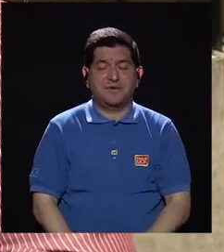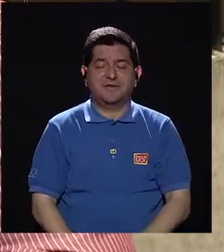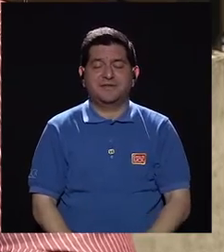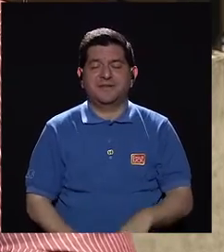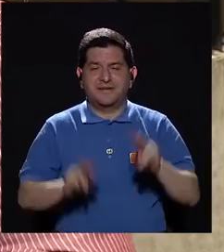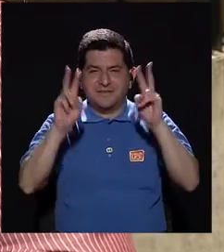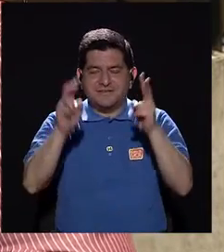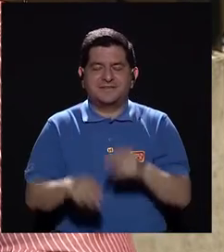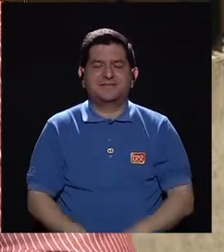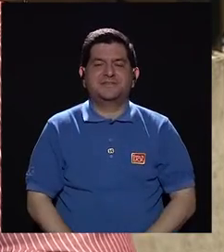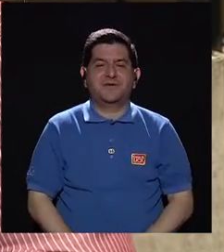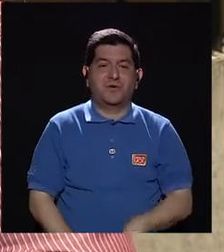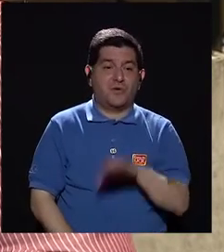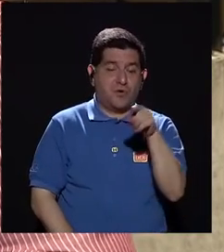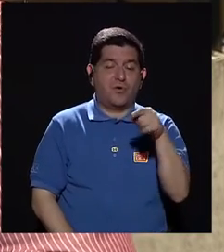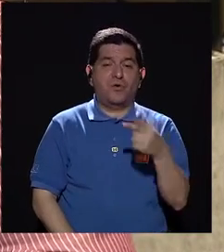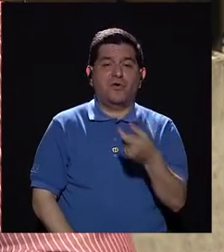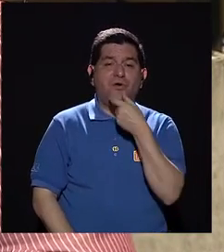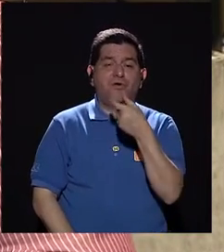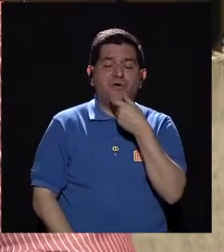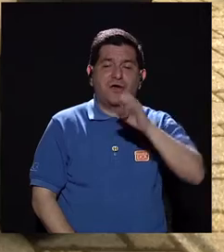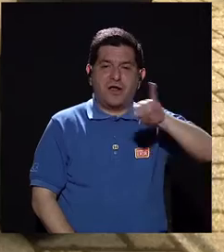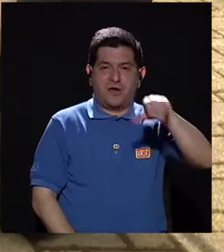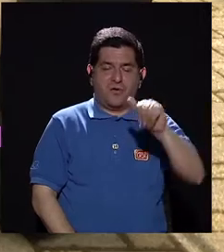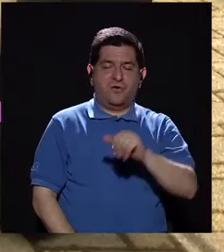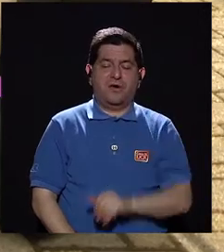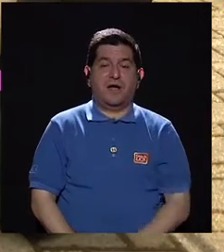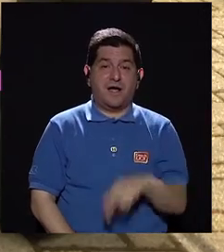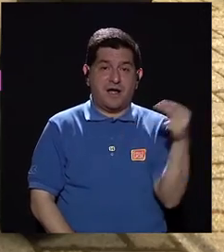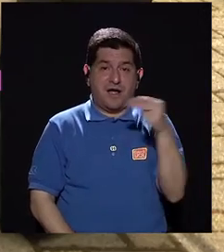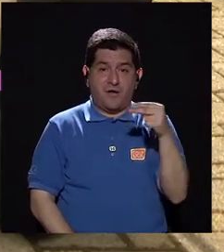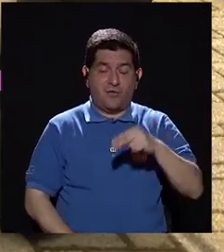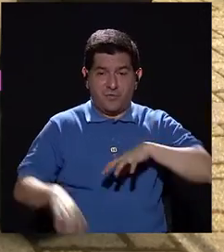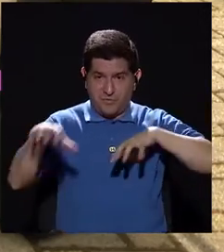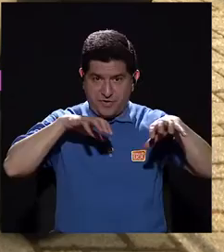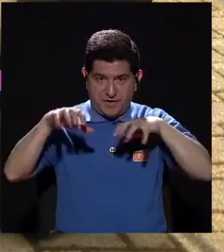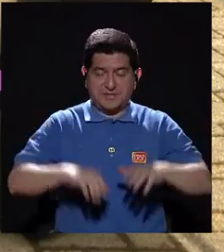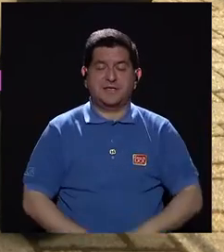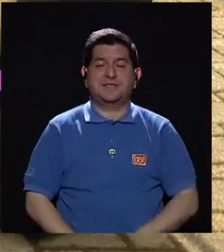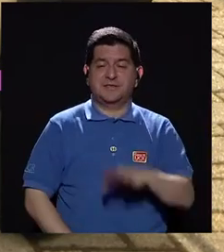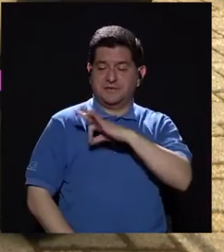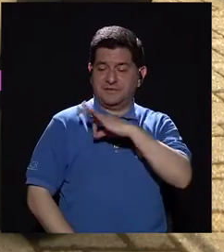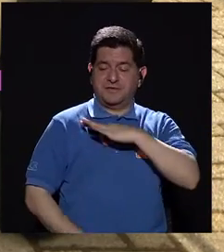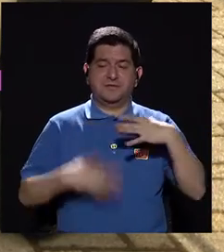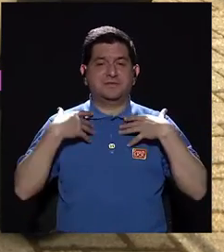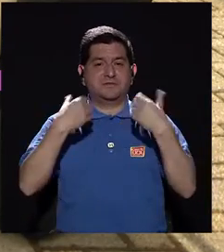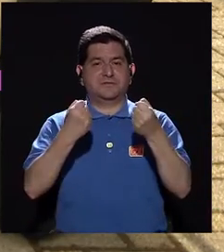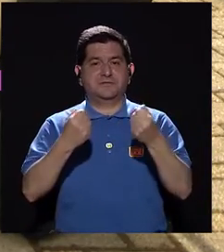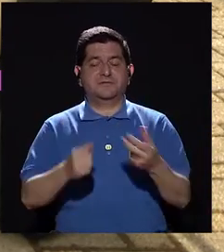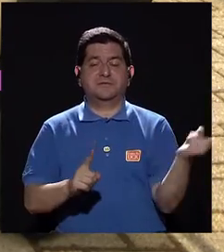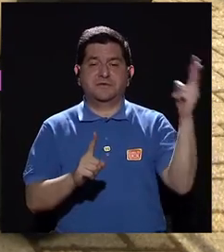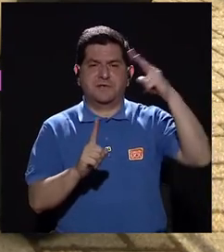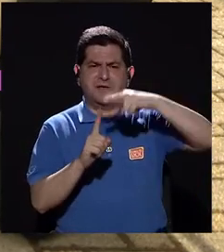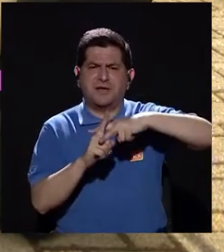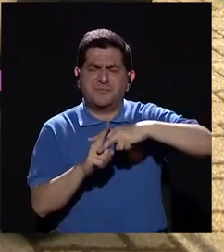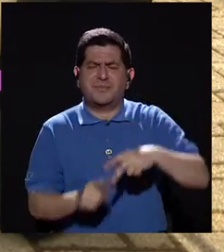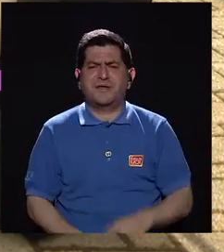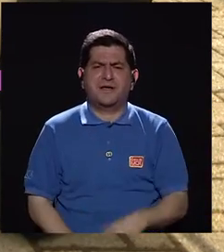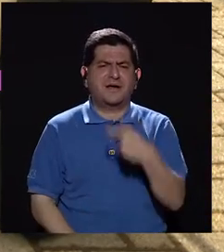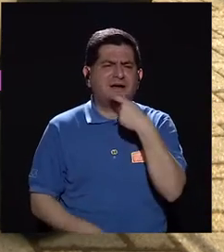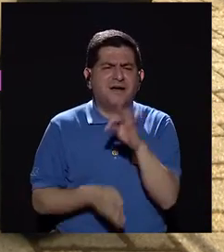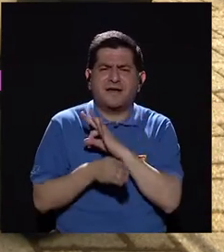si usted se ríe con ja, si usted activa la endorfina de esta forma, eso le va a producir beneficios a la salud. Cuando se aplica la